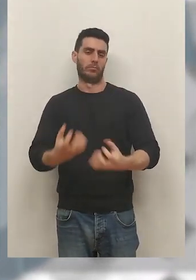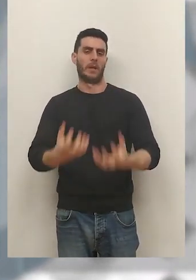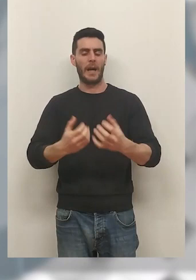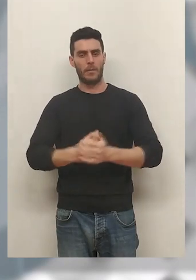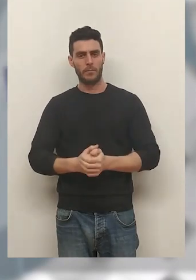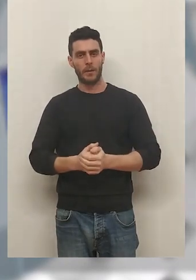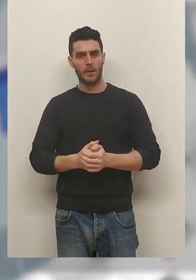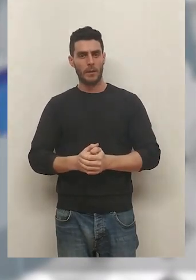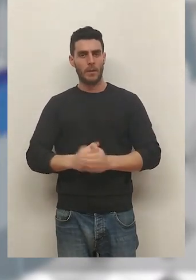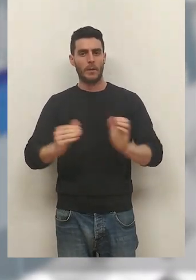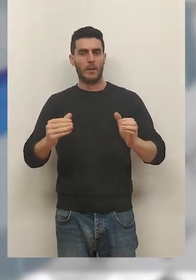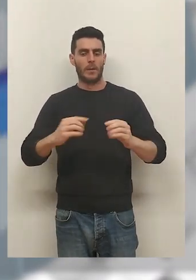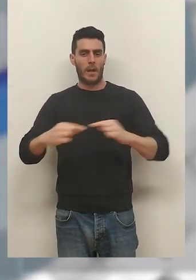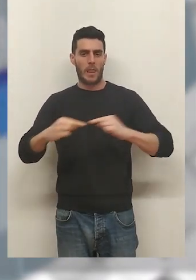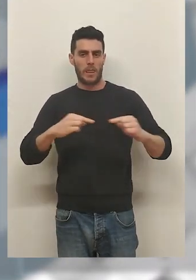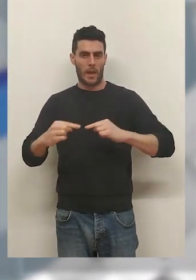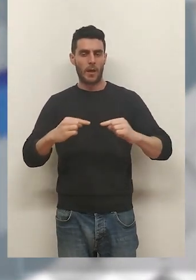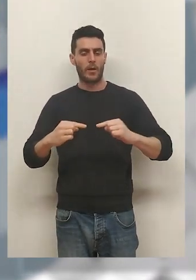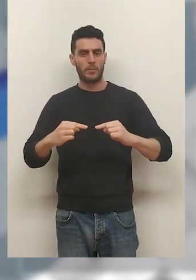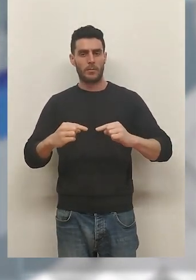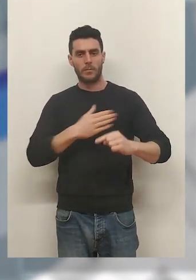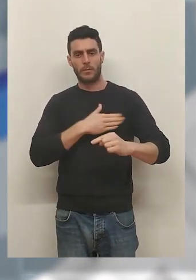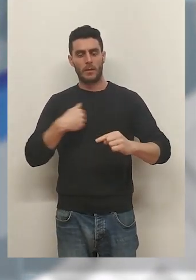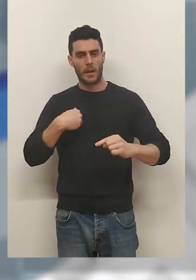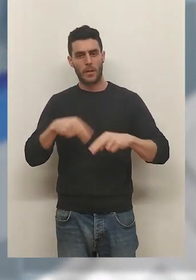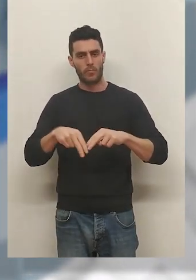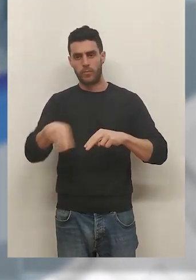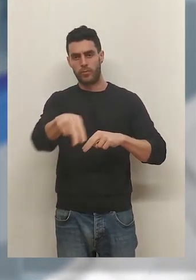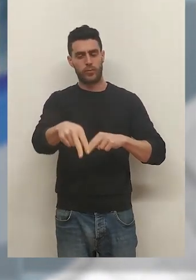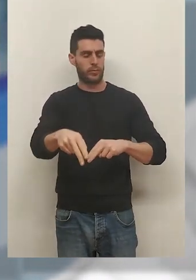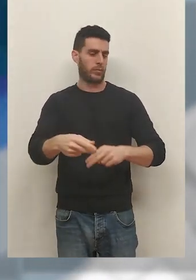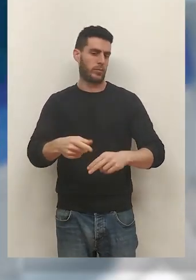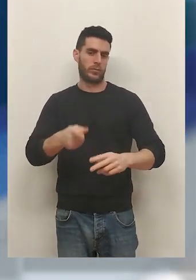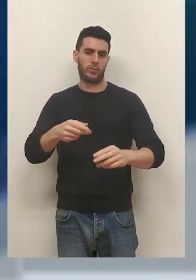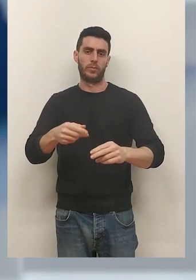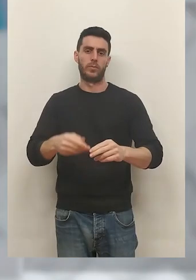para el que al técnico blanquirrojo no le queda otra que apostar por un 11 muy ofensivo.